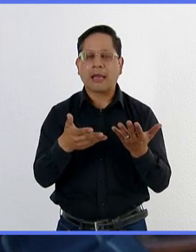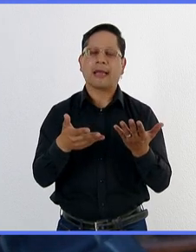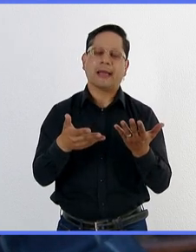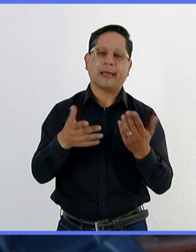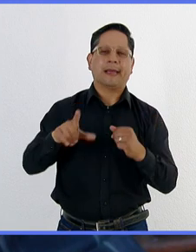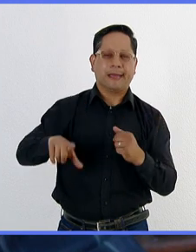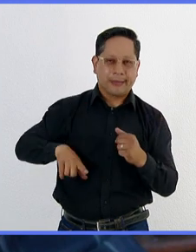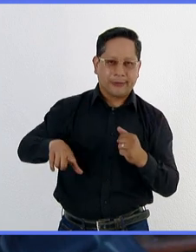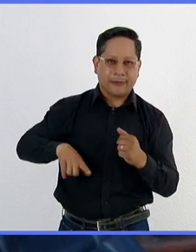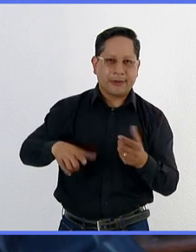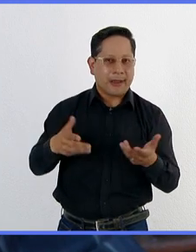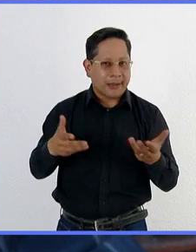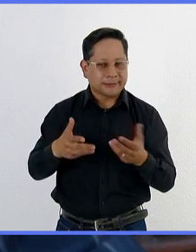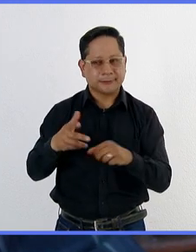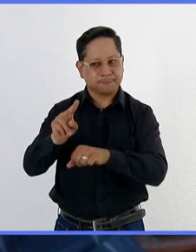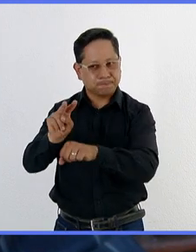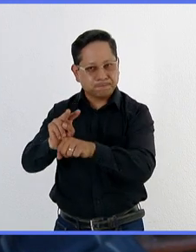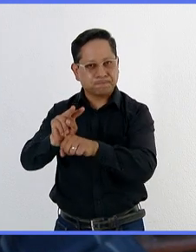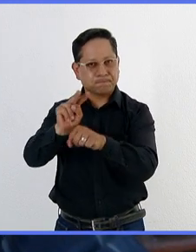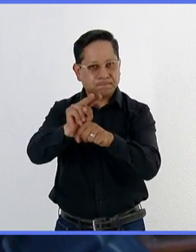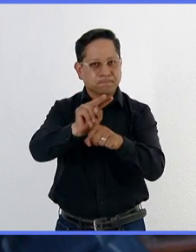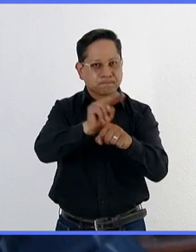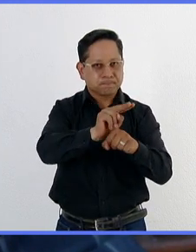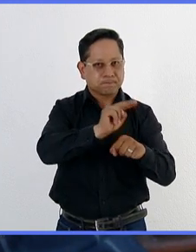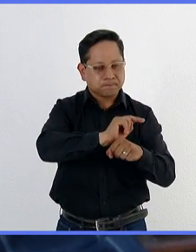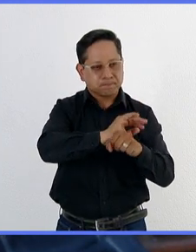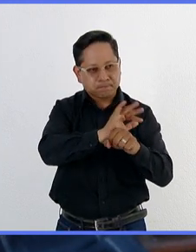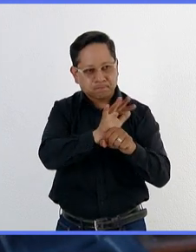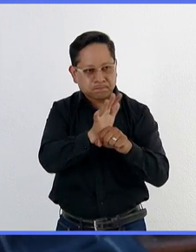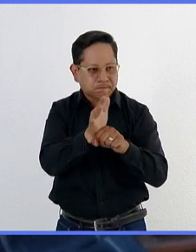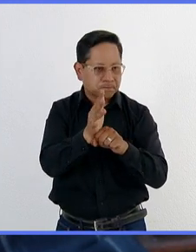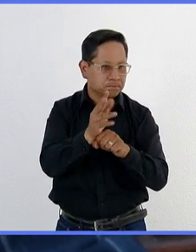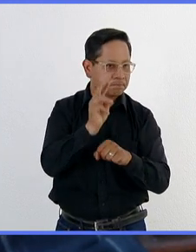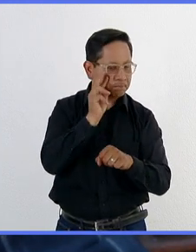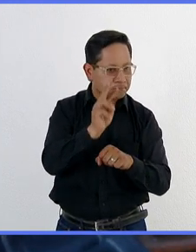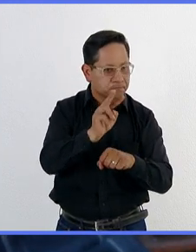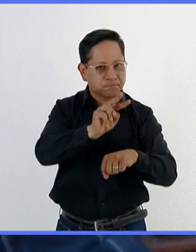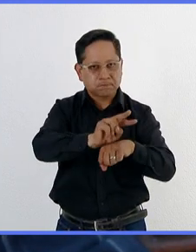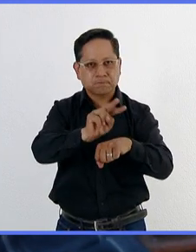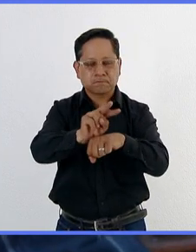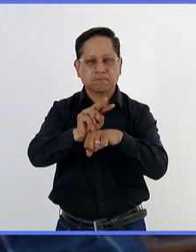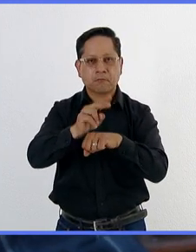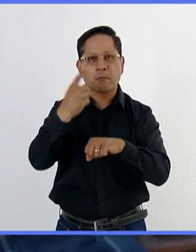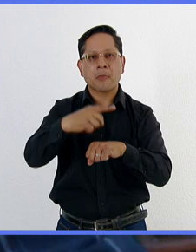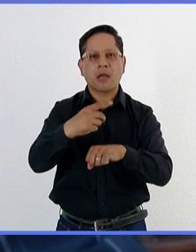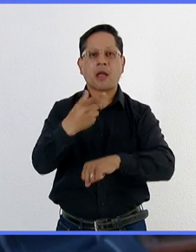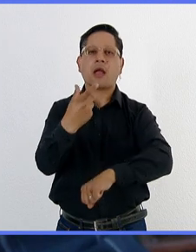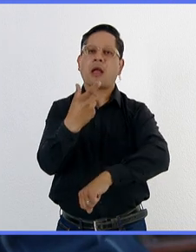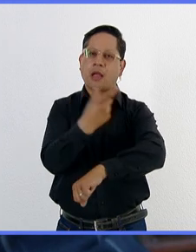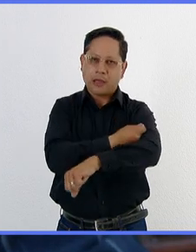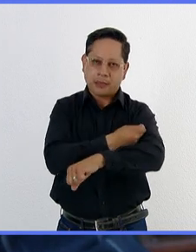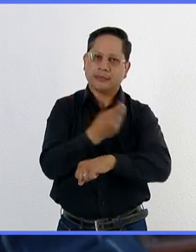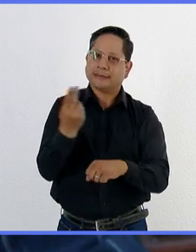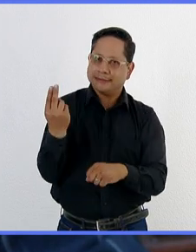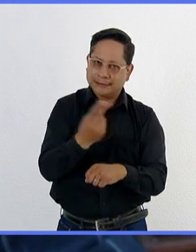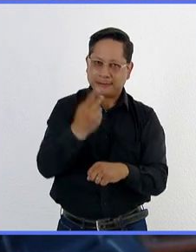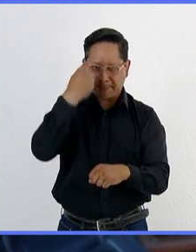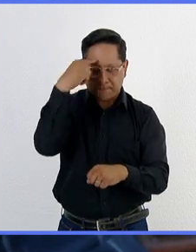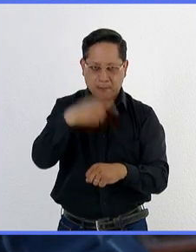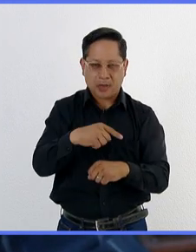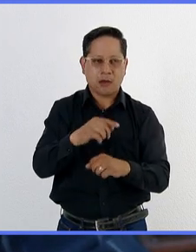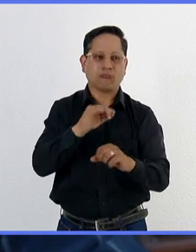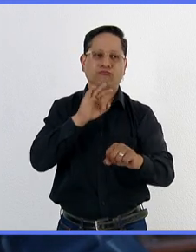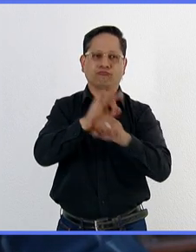implementar programas de monitoreo contra la COVID-19 y proporcionar las vacunas necesarias para la